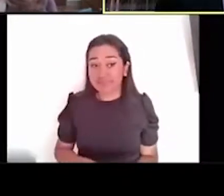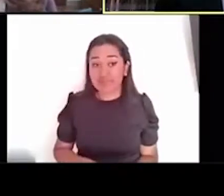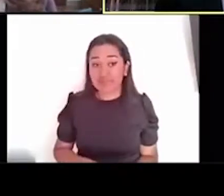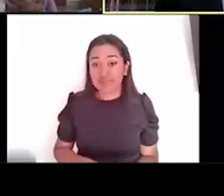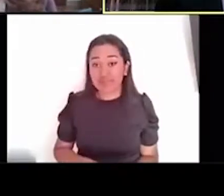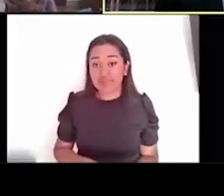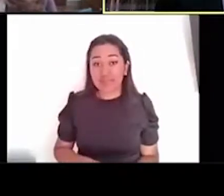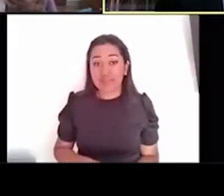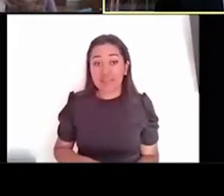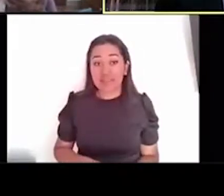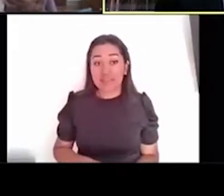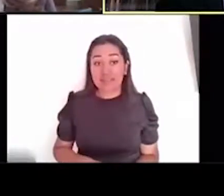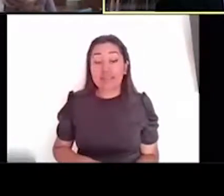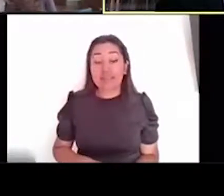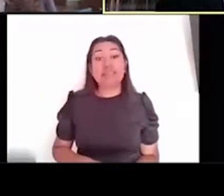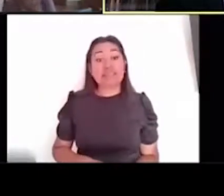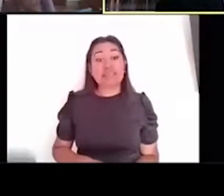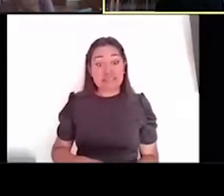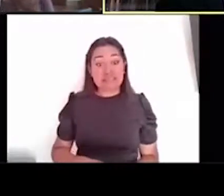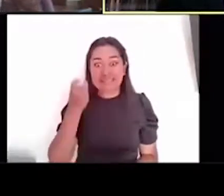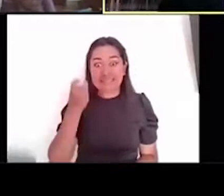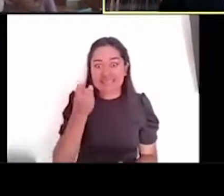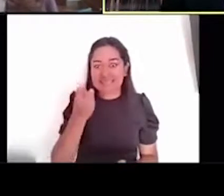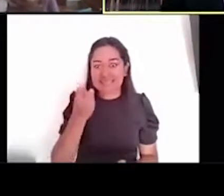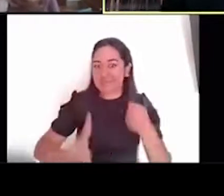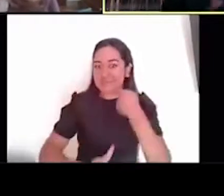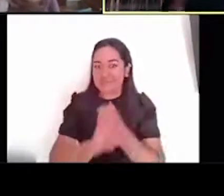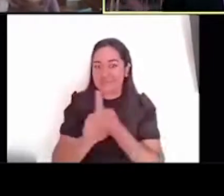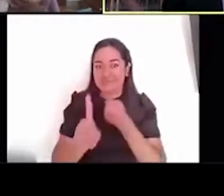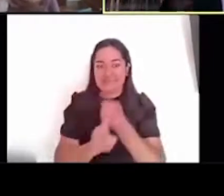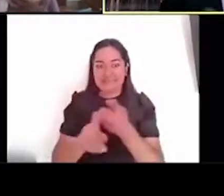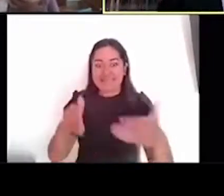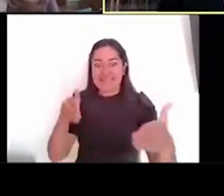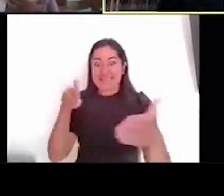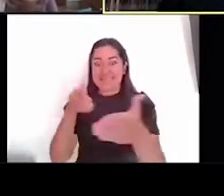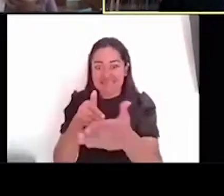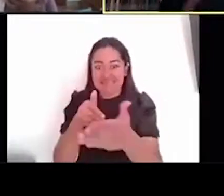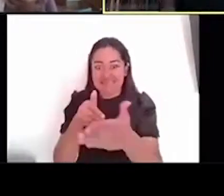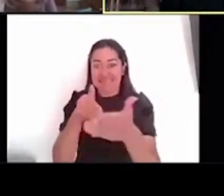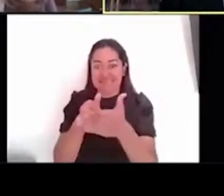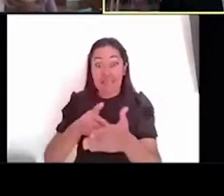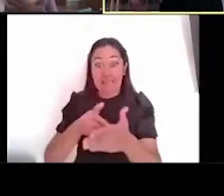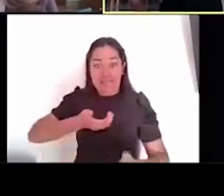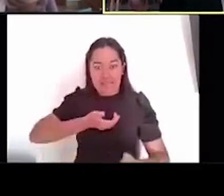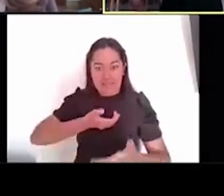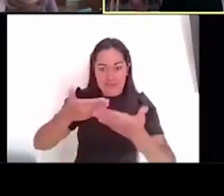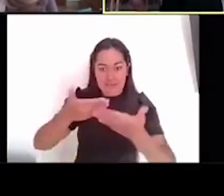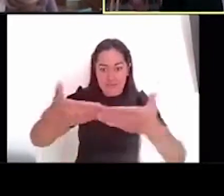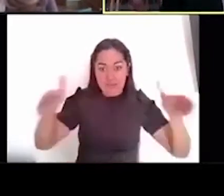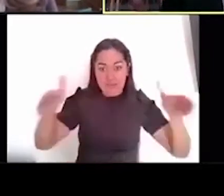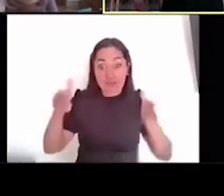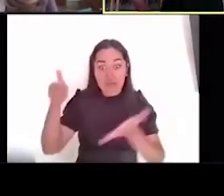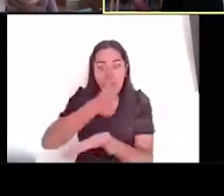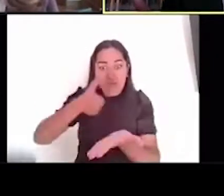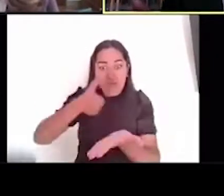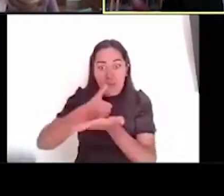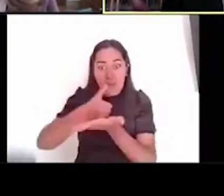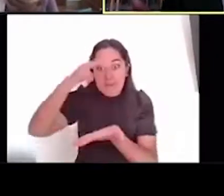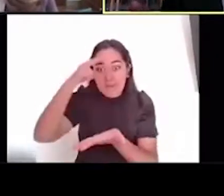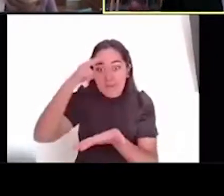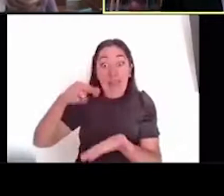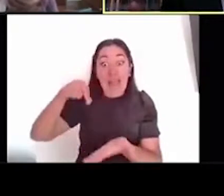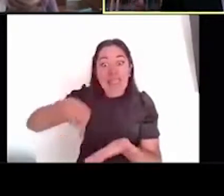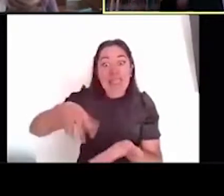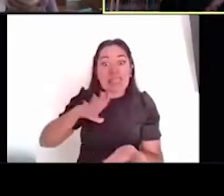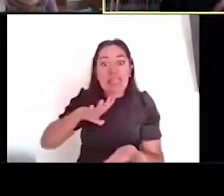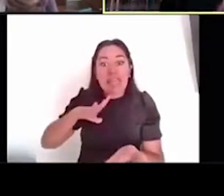realmente es un reto trabajar en el centro histórico, porque la ciudad de México, por naturaleza, deben ser lagos, ¿no? La mayor parte es el lago